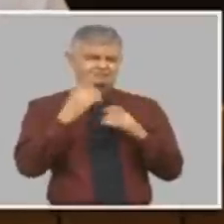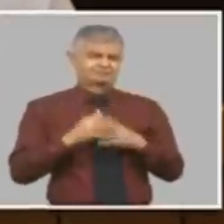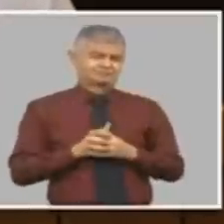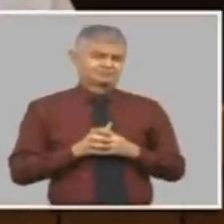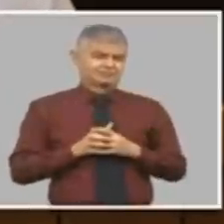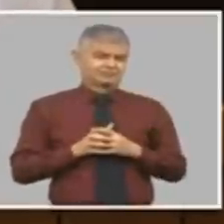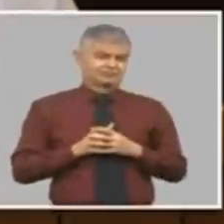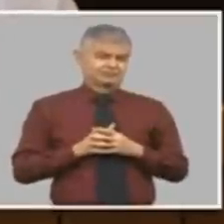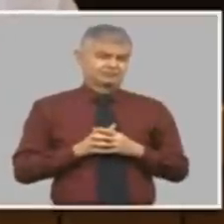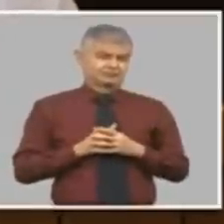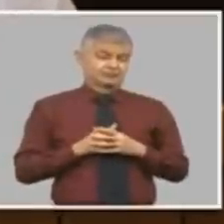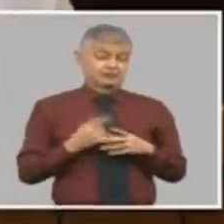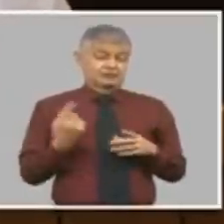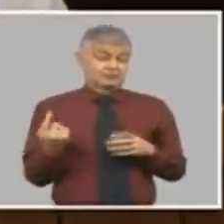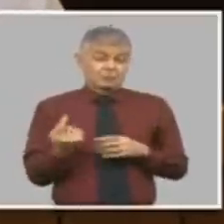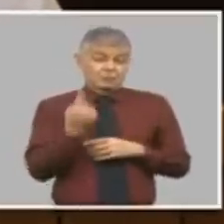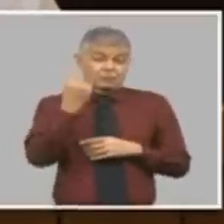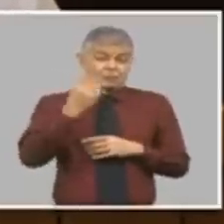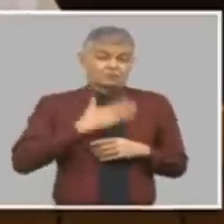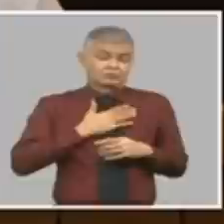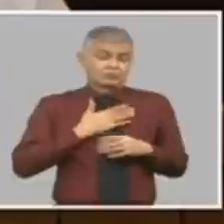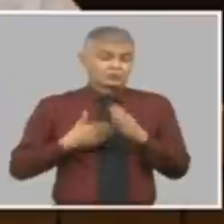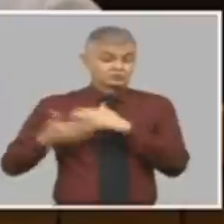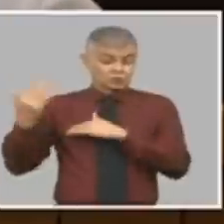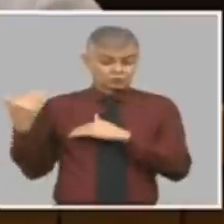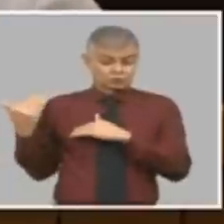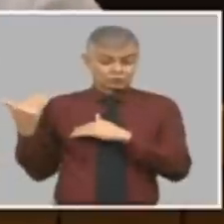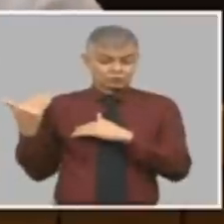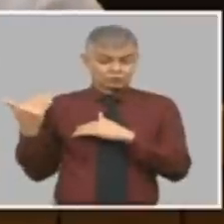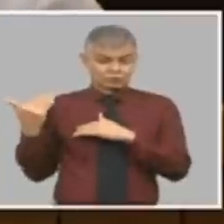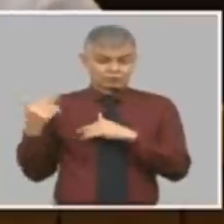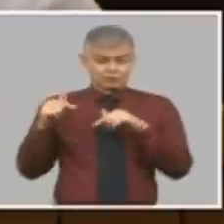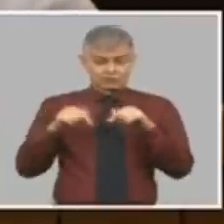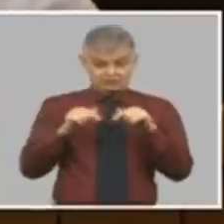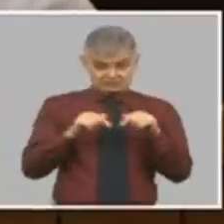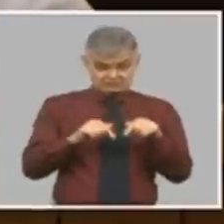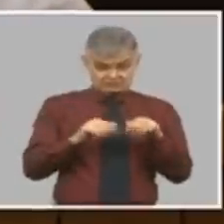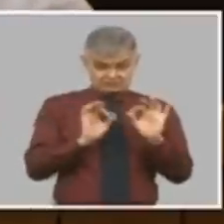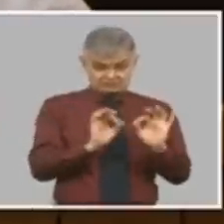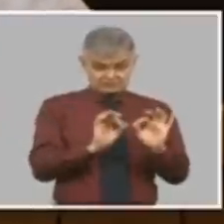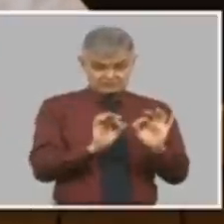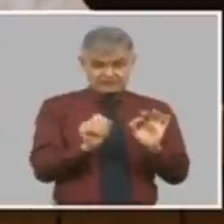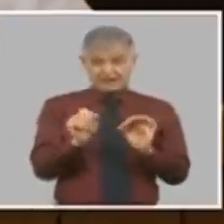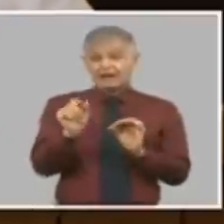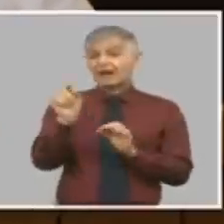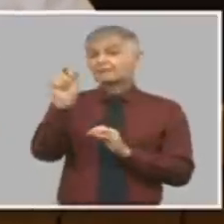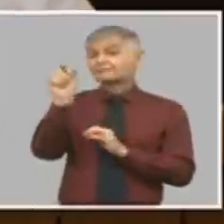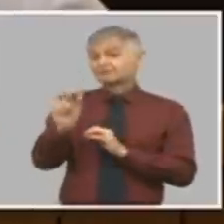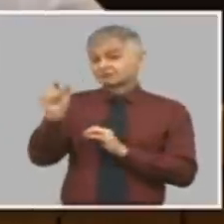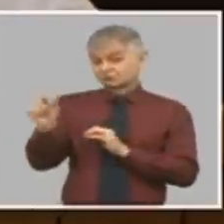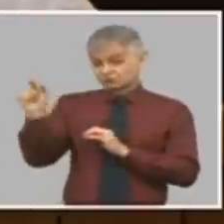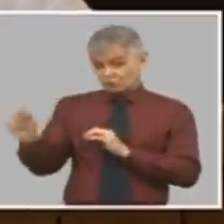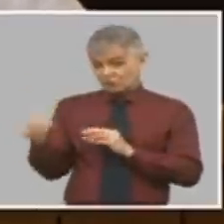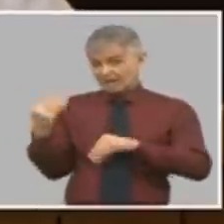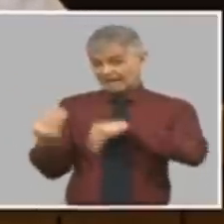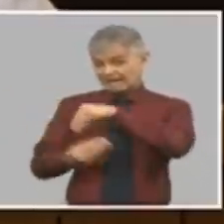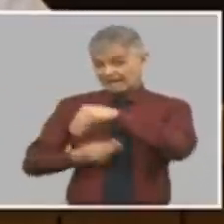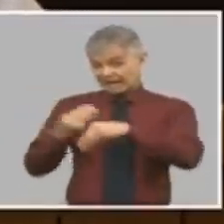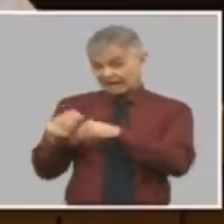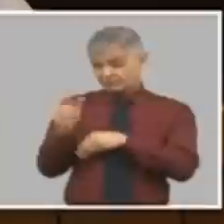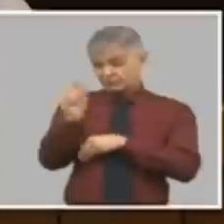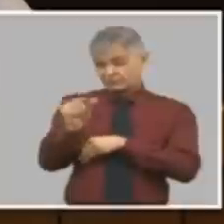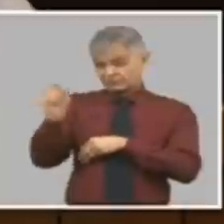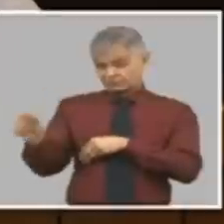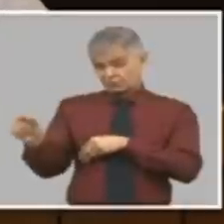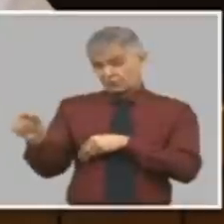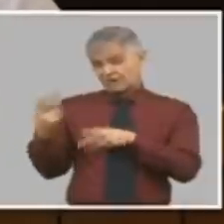lo único que nos ha ocurrido es que en el circuito de las personas el llamado circuito